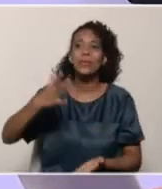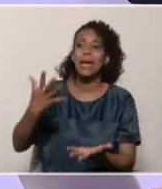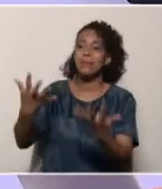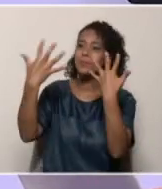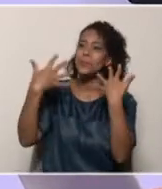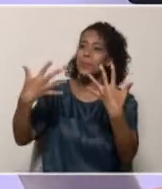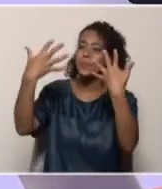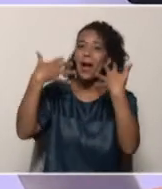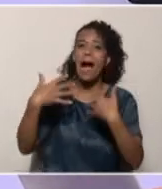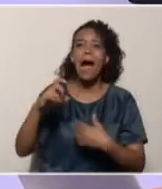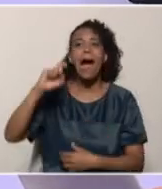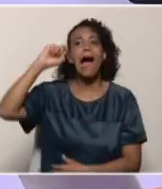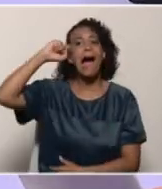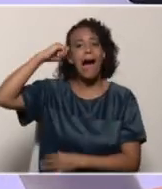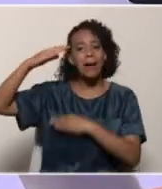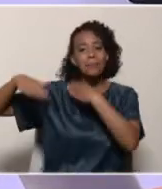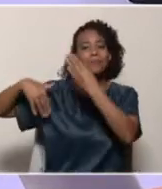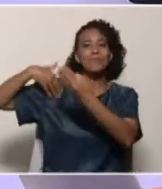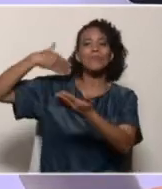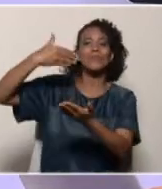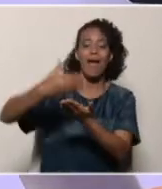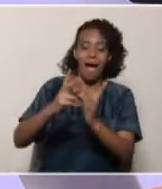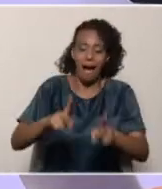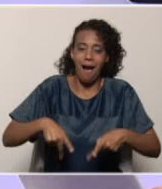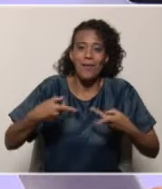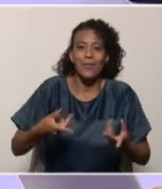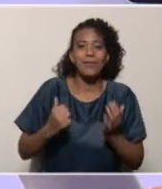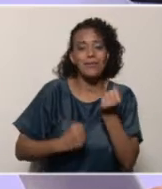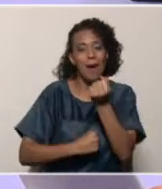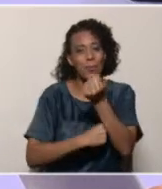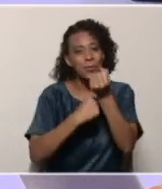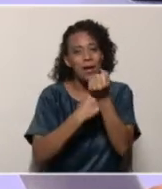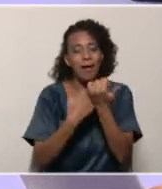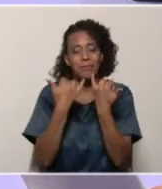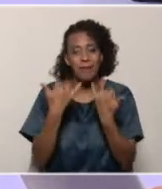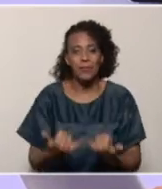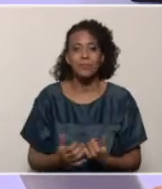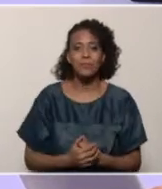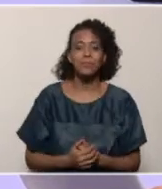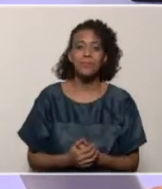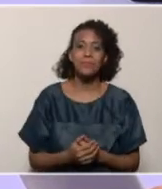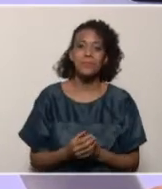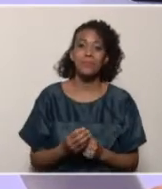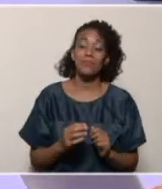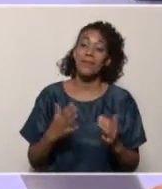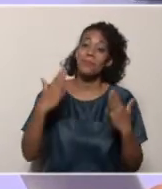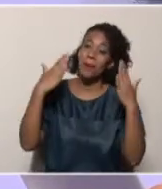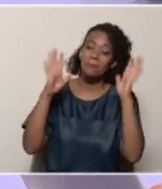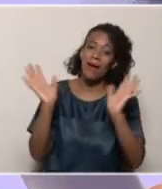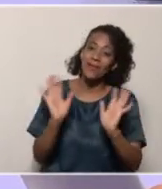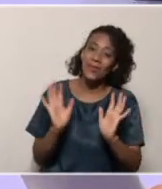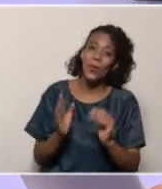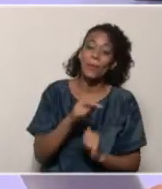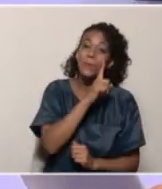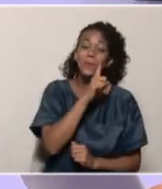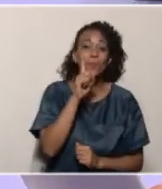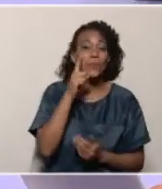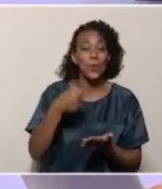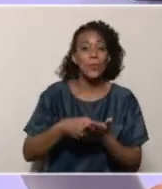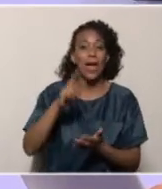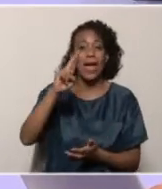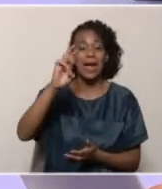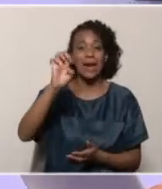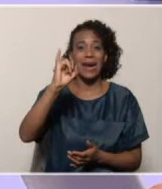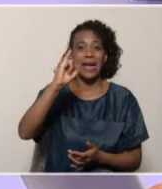momento de que empecemos a construirnos, de apoyarnos, ¿ok? No me queda más que despedirme. Mi nombre es Reinaldo